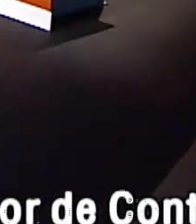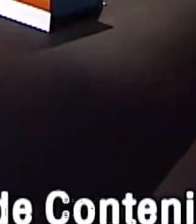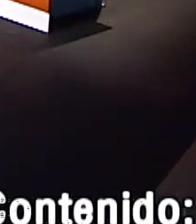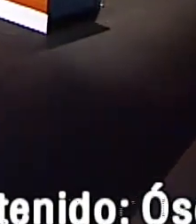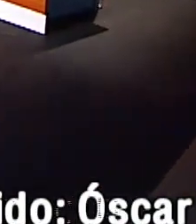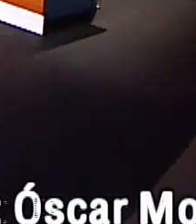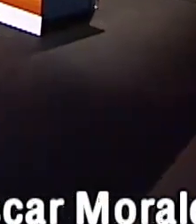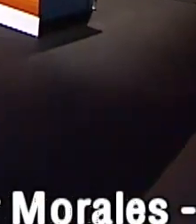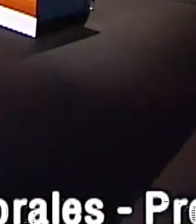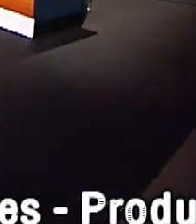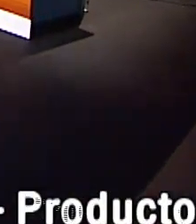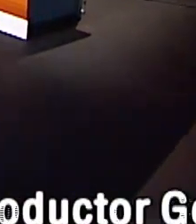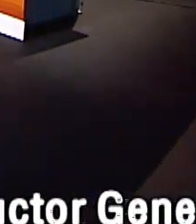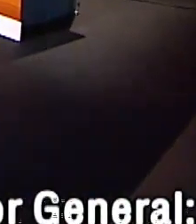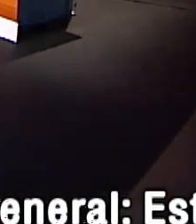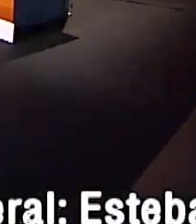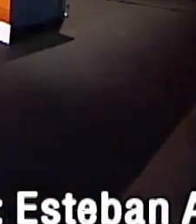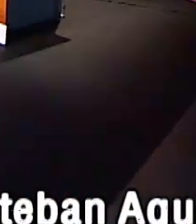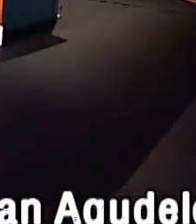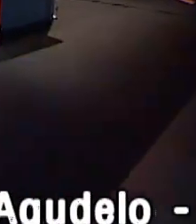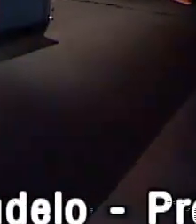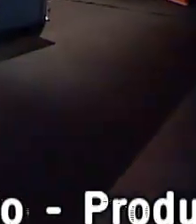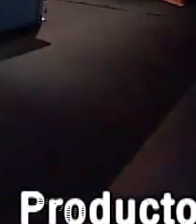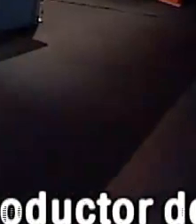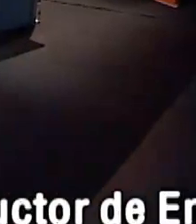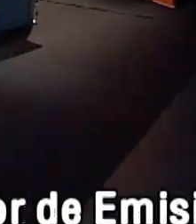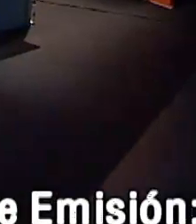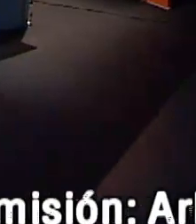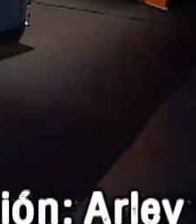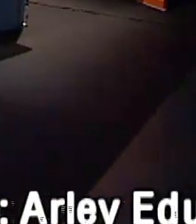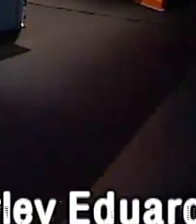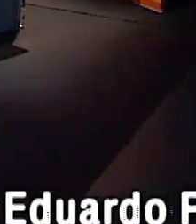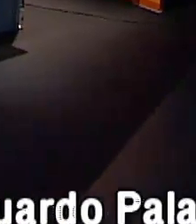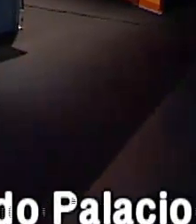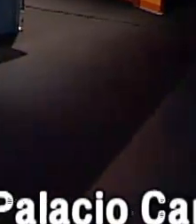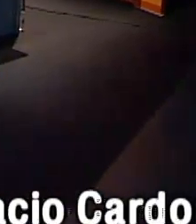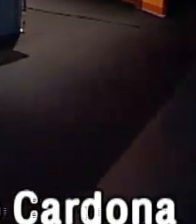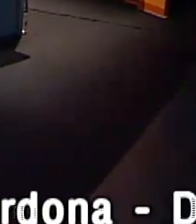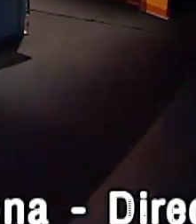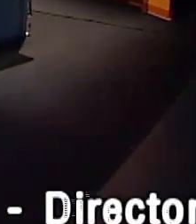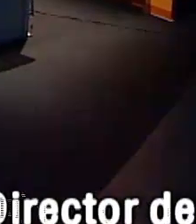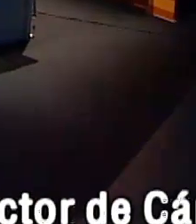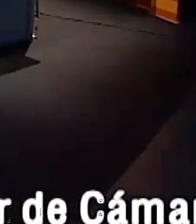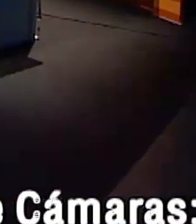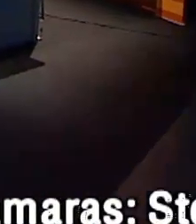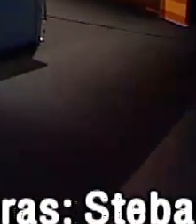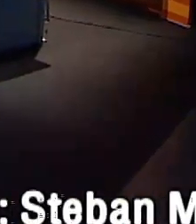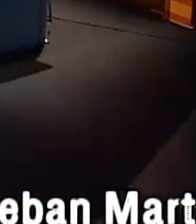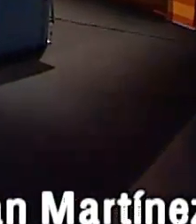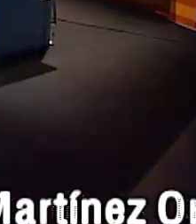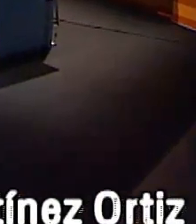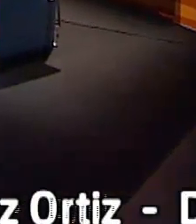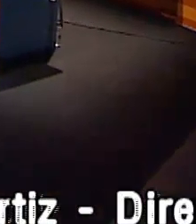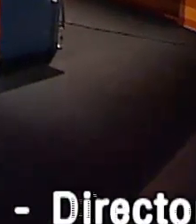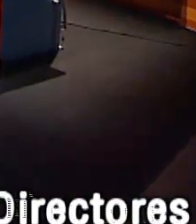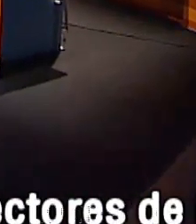video.